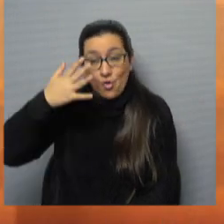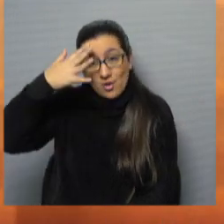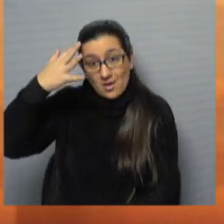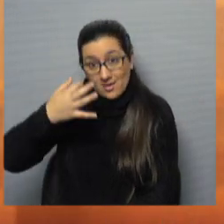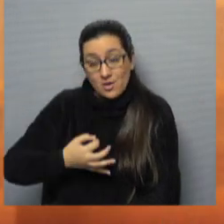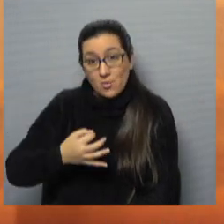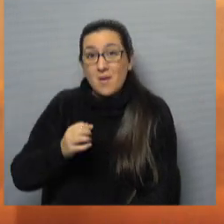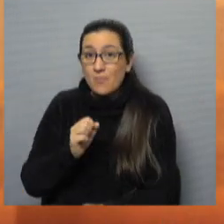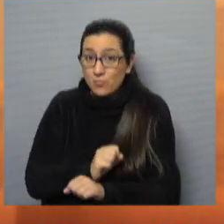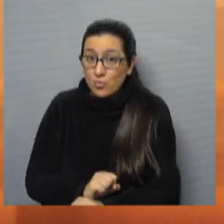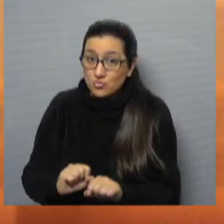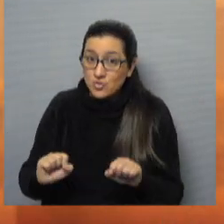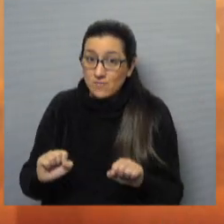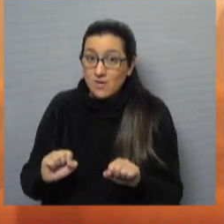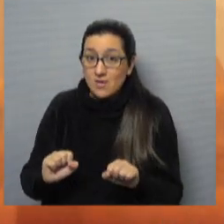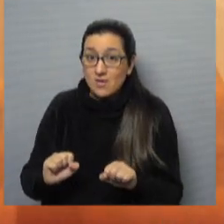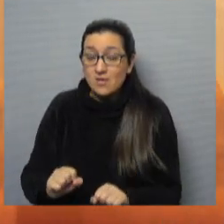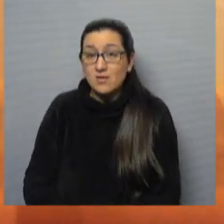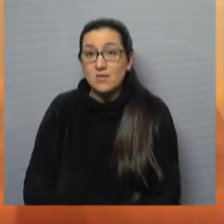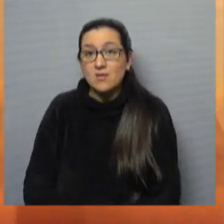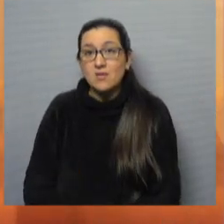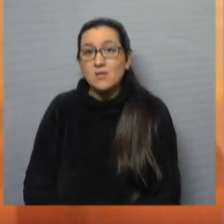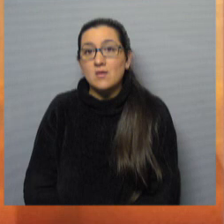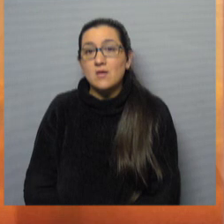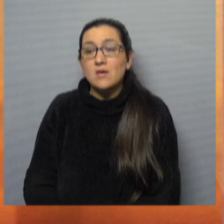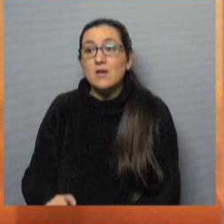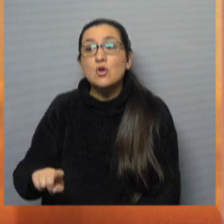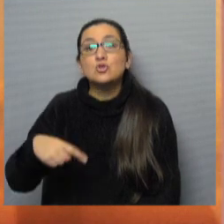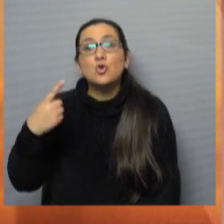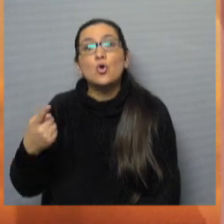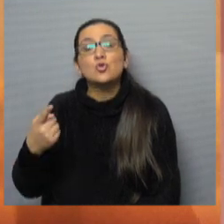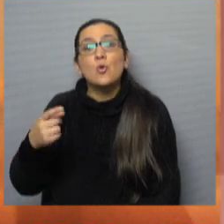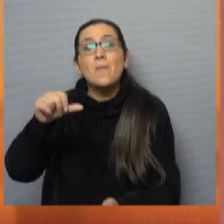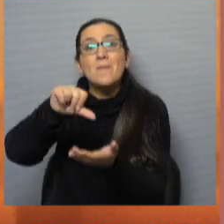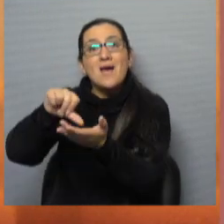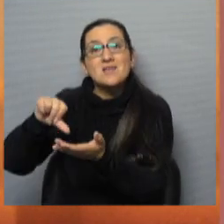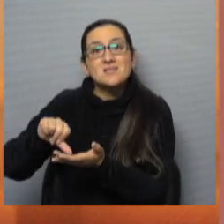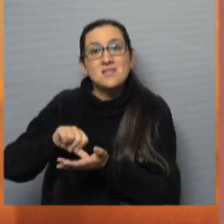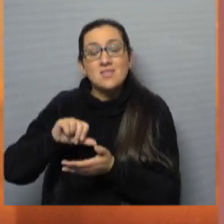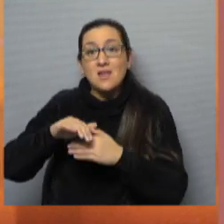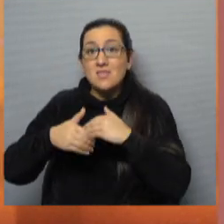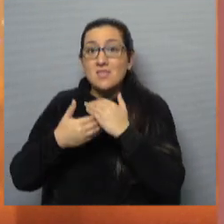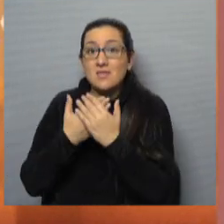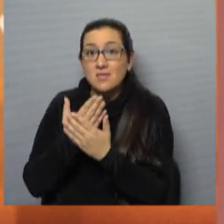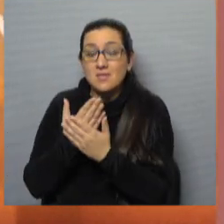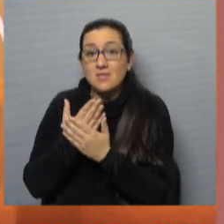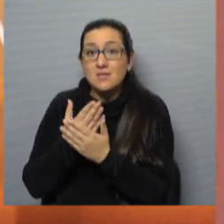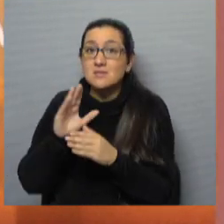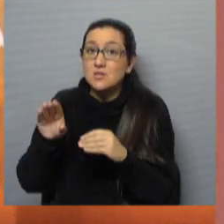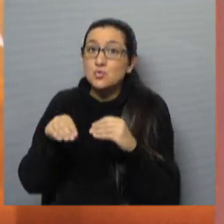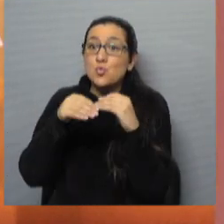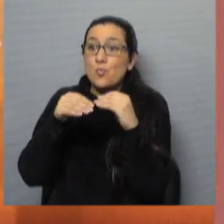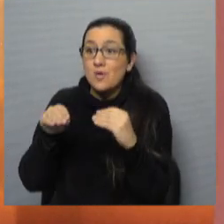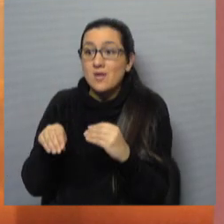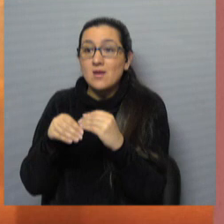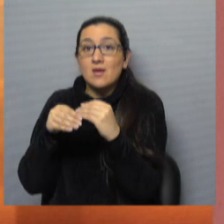probable es que los demás integrantes del MERCOSUR se vayan sumando